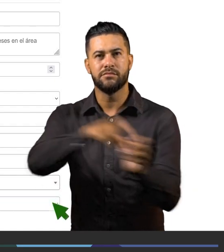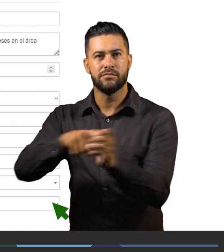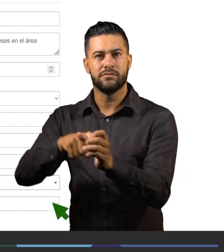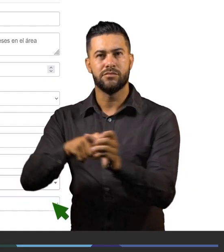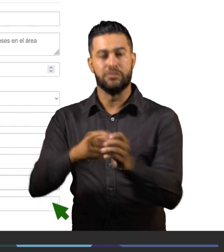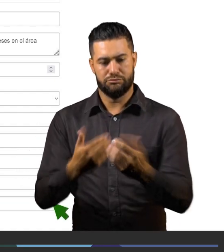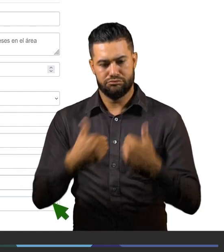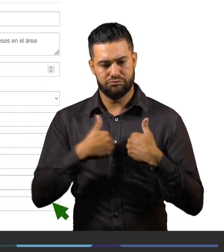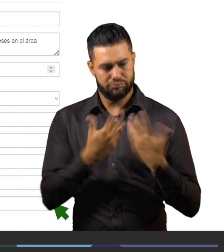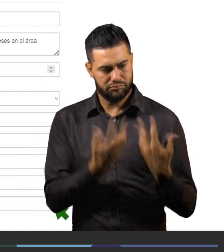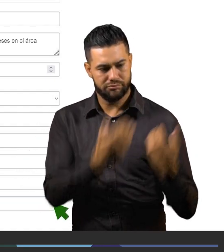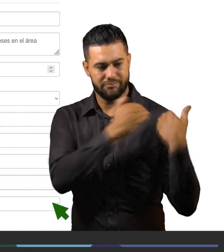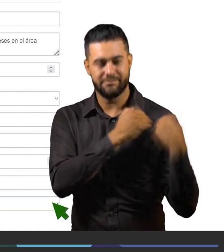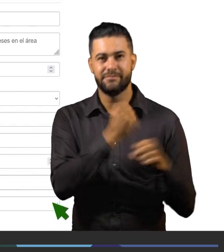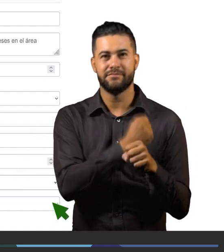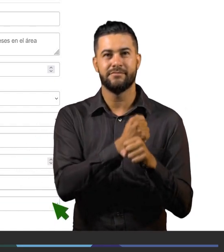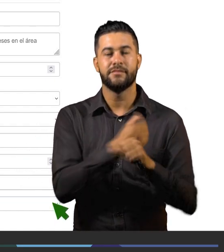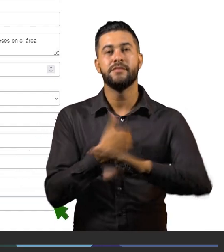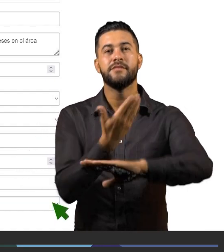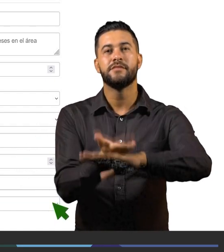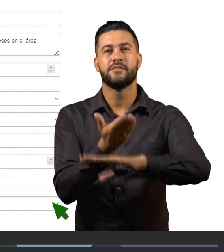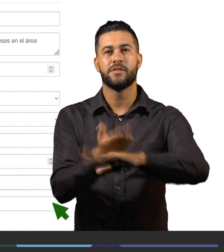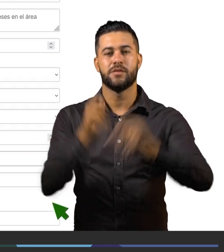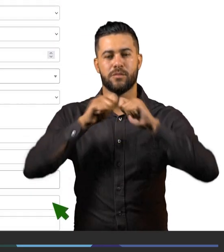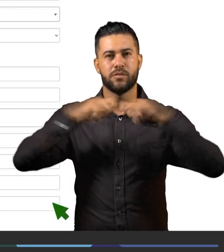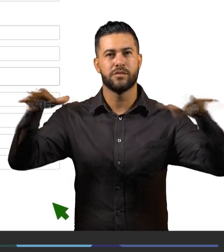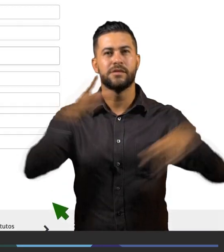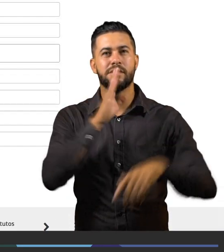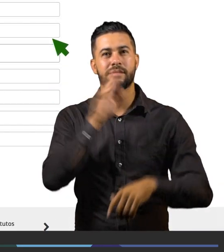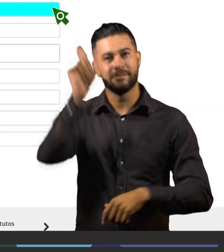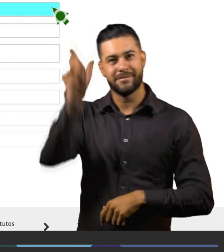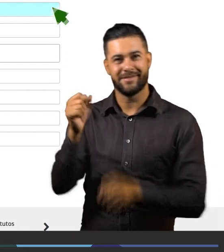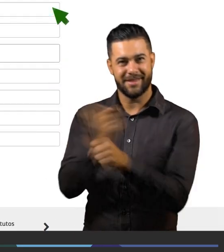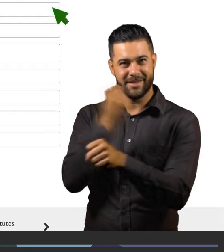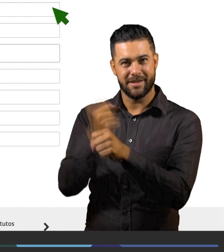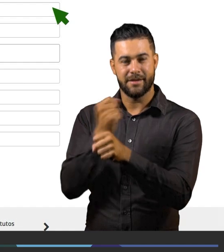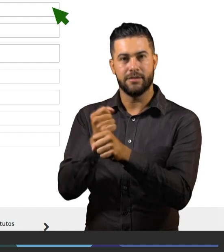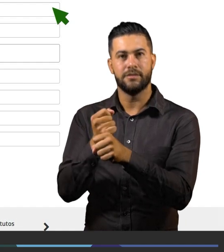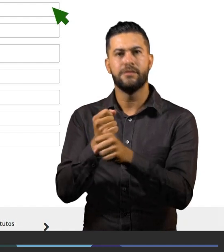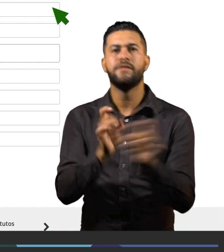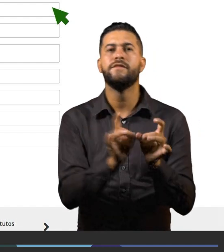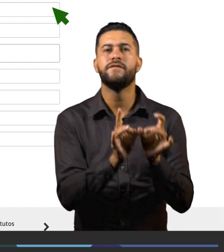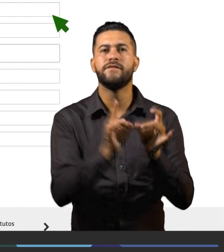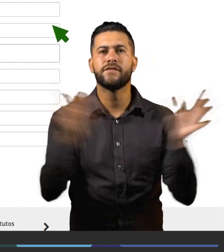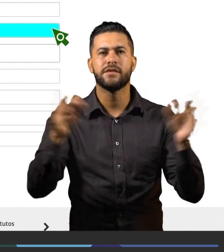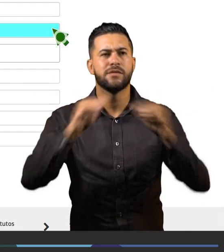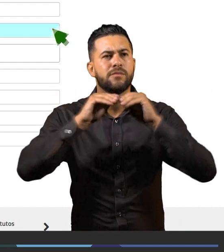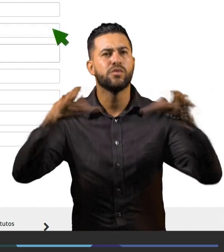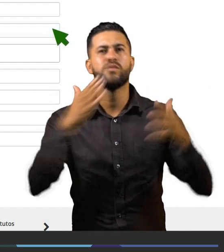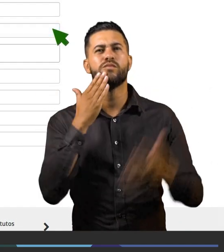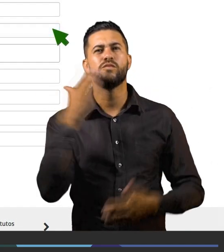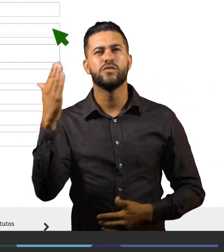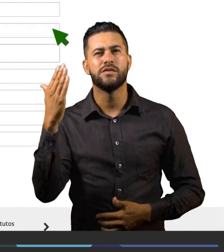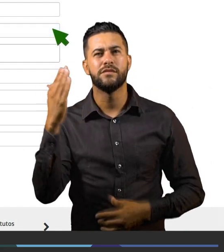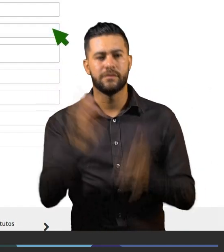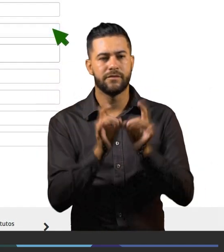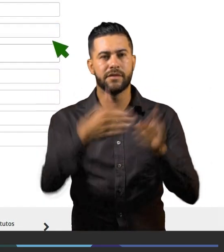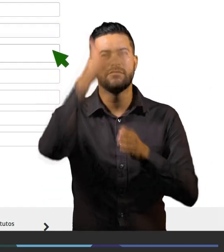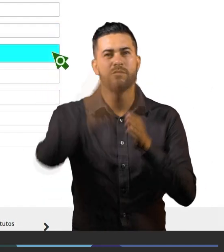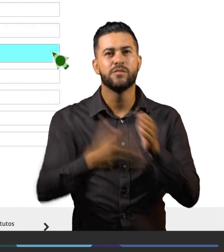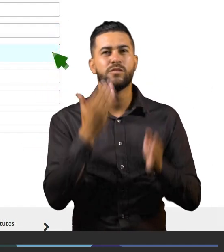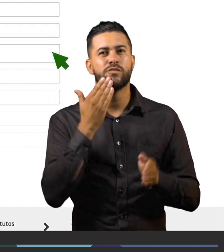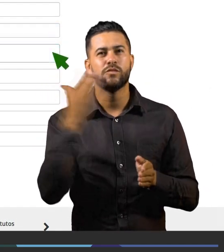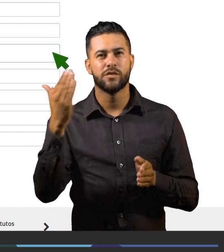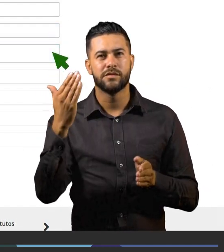solicitud de excepción de publicación por parte del empleador, fecha de publicación, fecha de vencimiento,